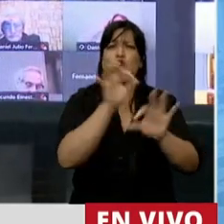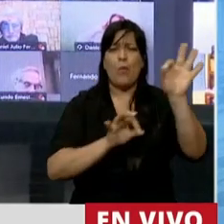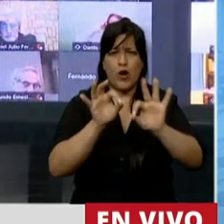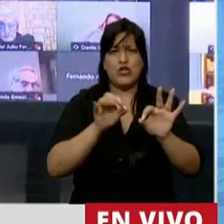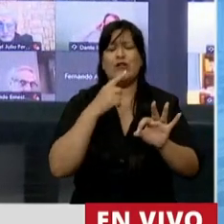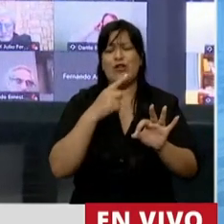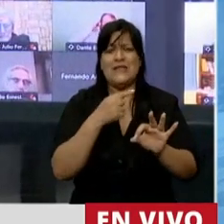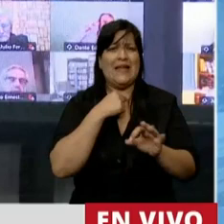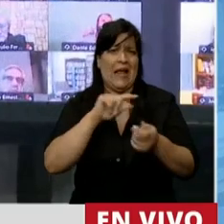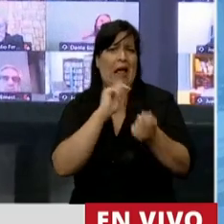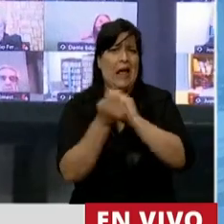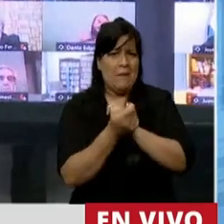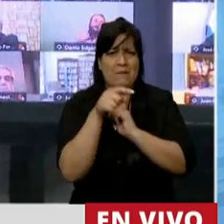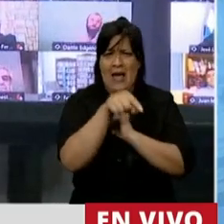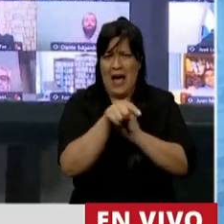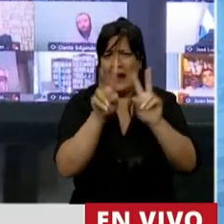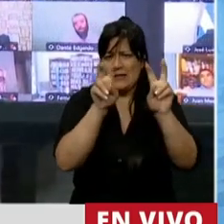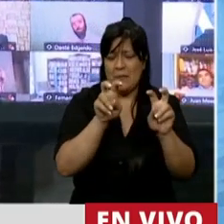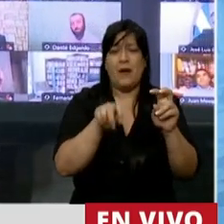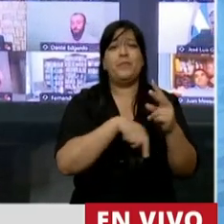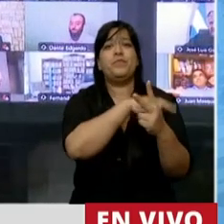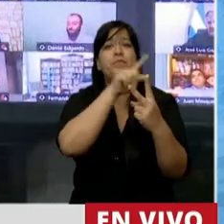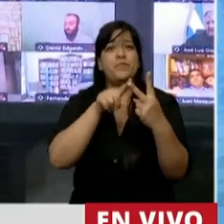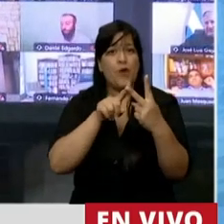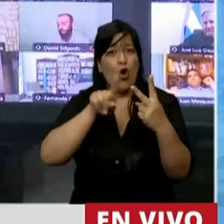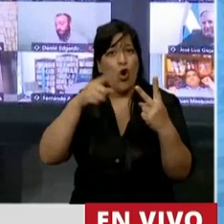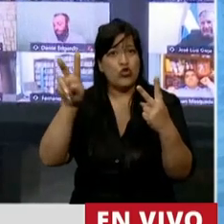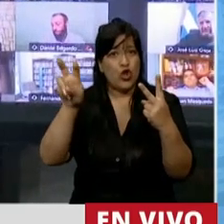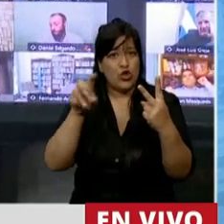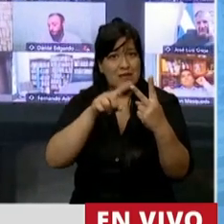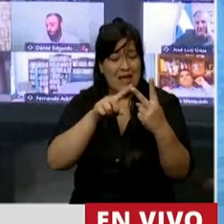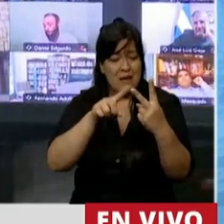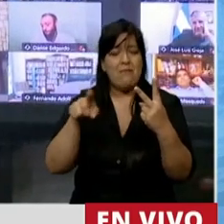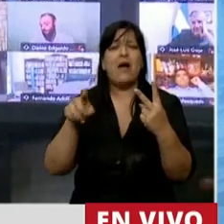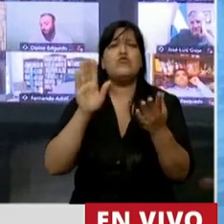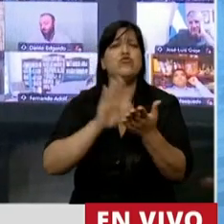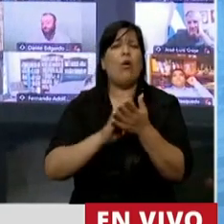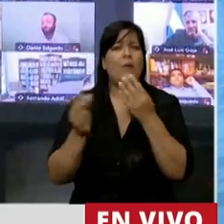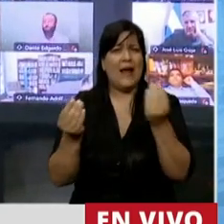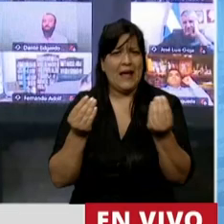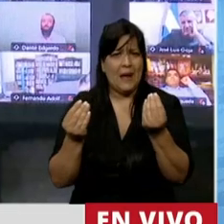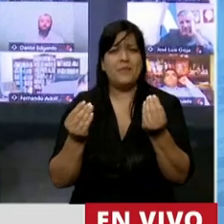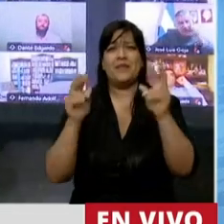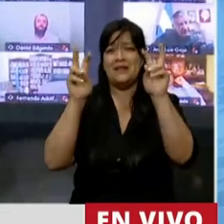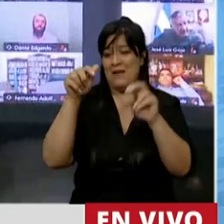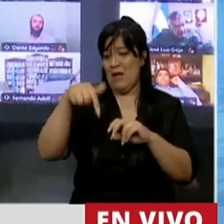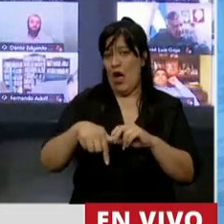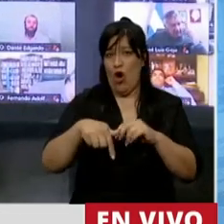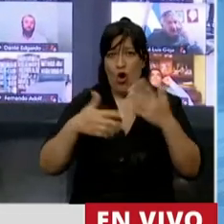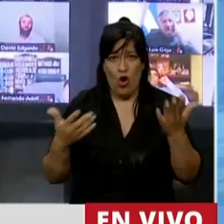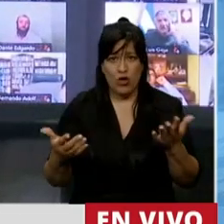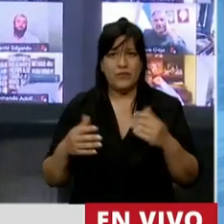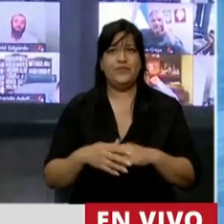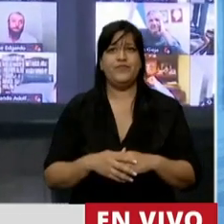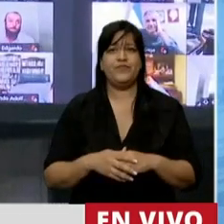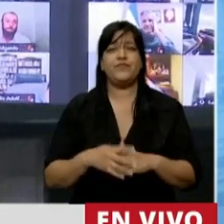cambiar esta lógica. Y la otra cuestión en materia del tema que nos trae es